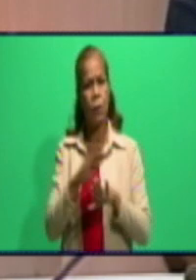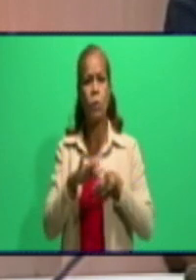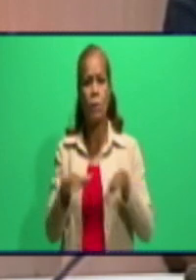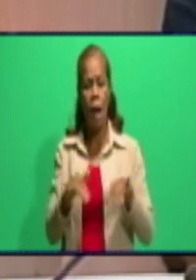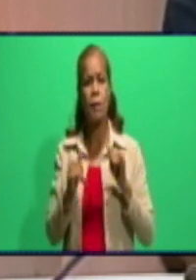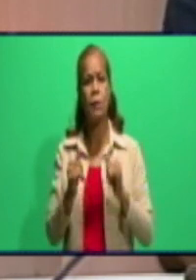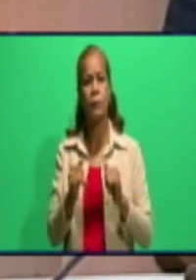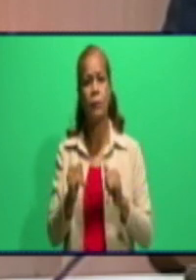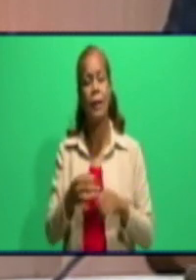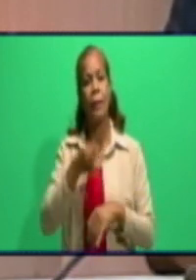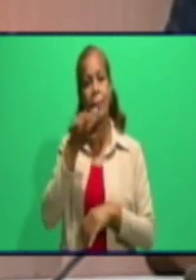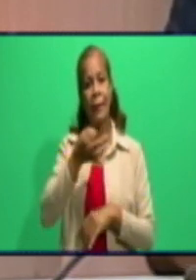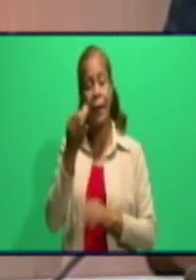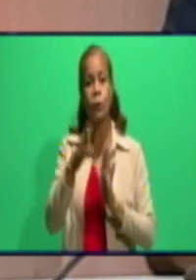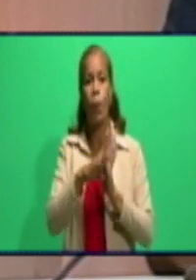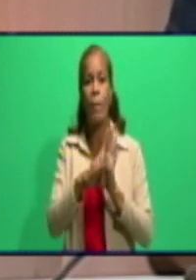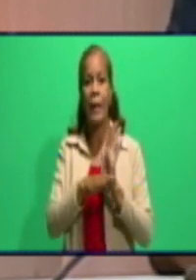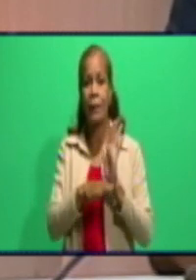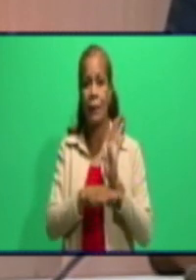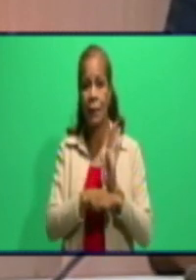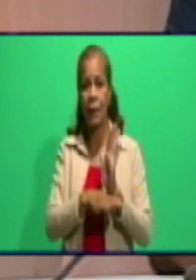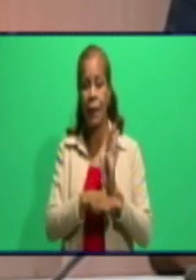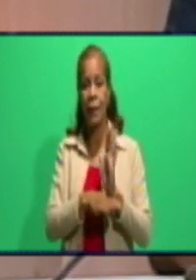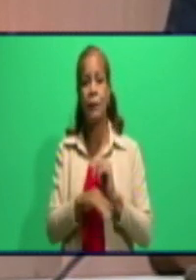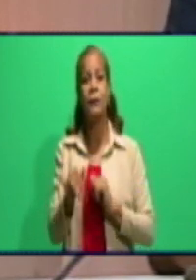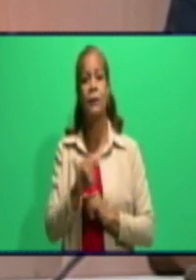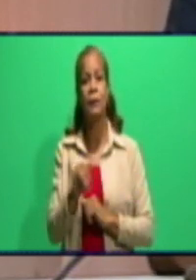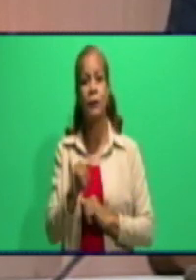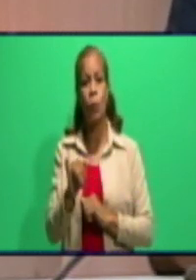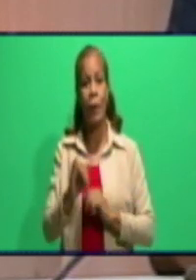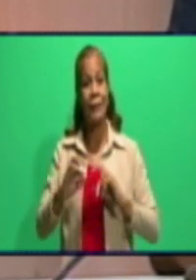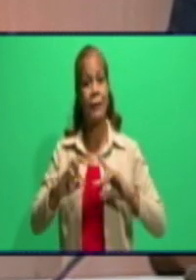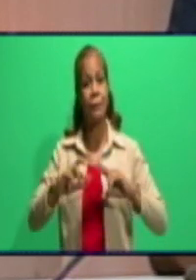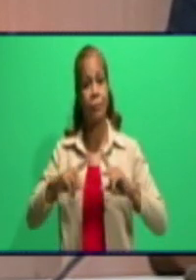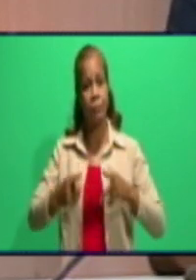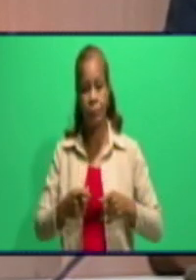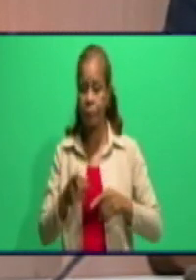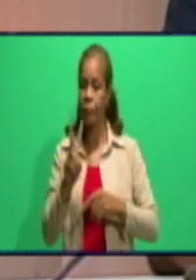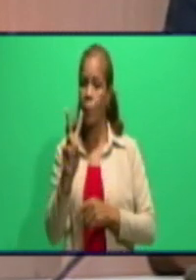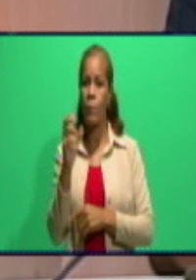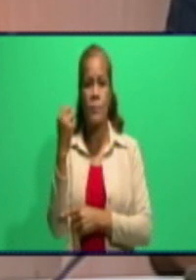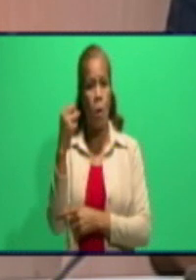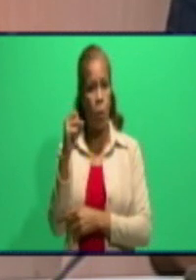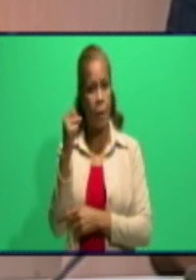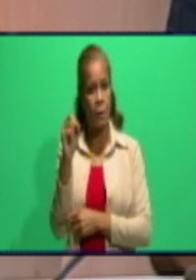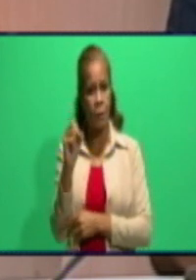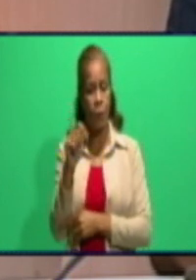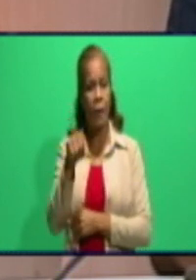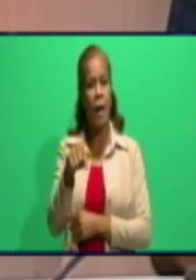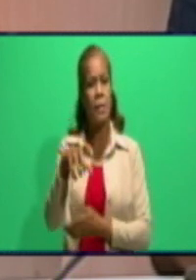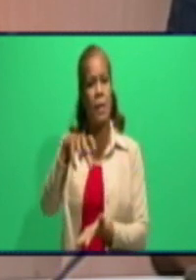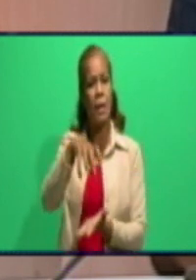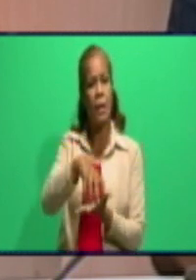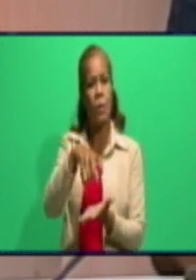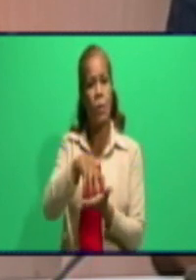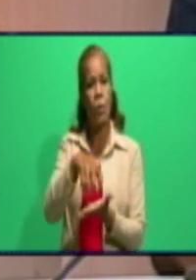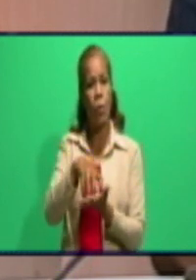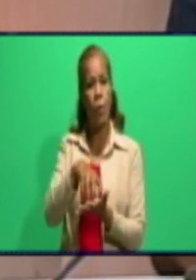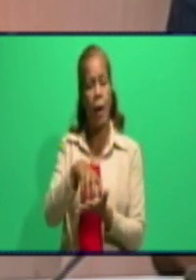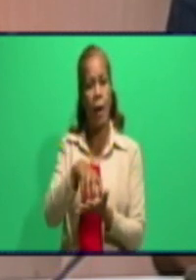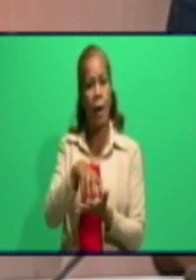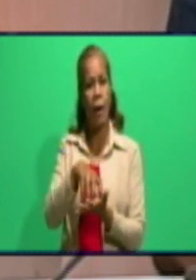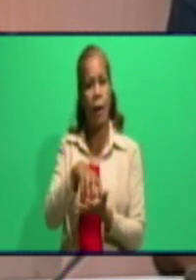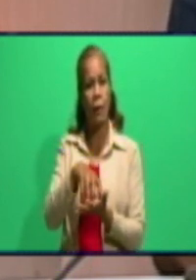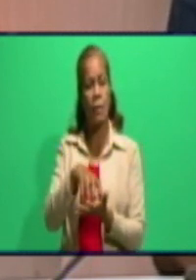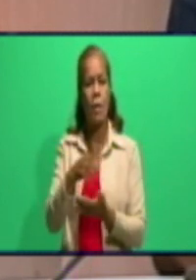directora explicando un grupo de medidas, se reitera, yo no era un grupo de violaciones. Ahí en la unidad 4211 Pueblo